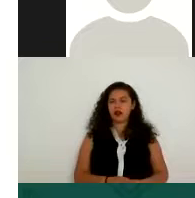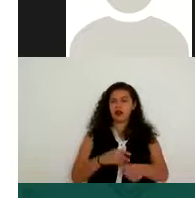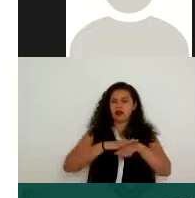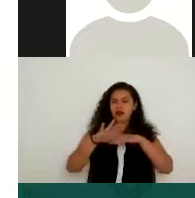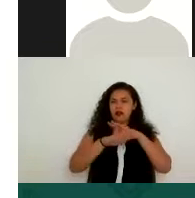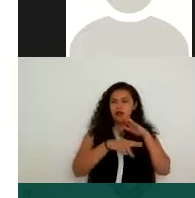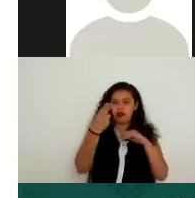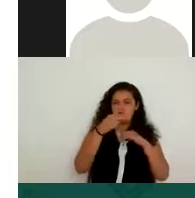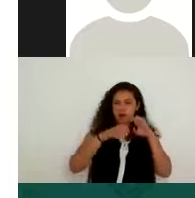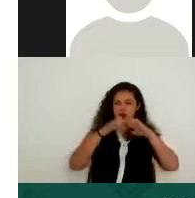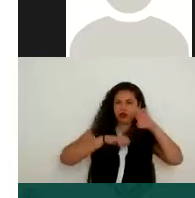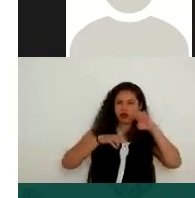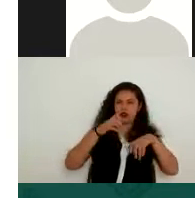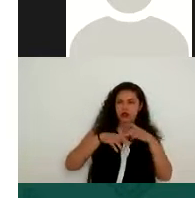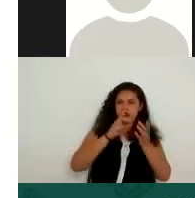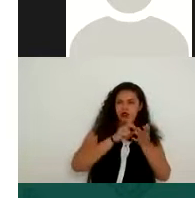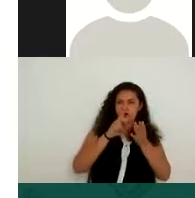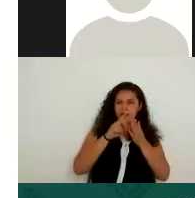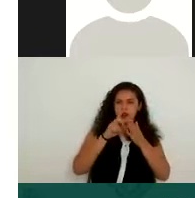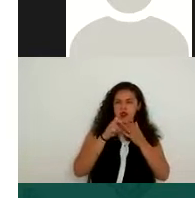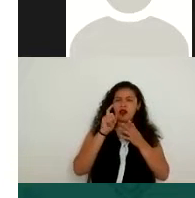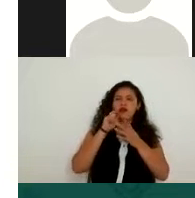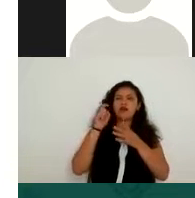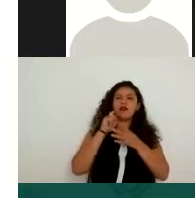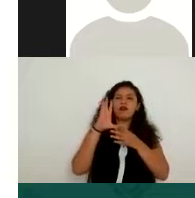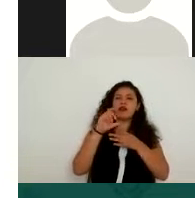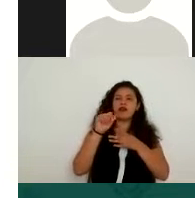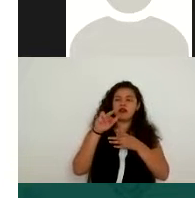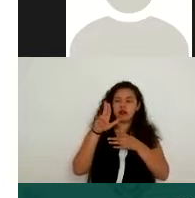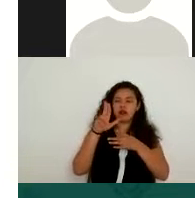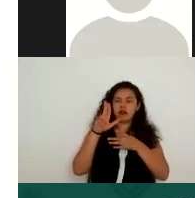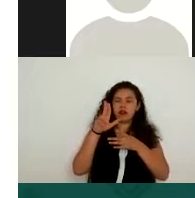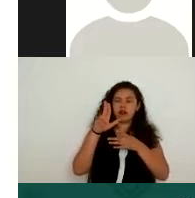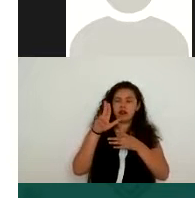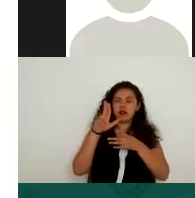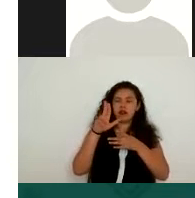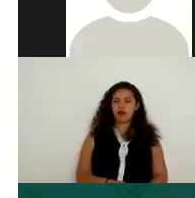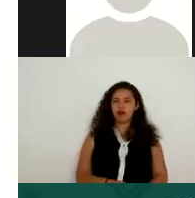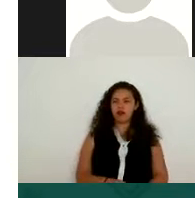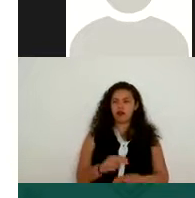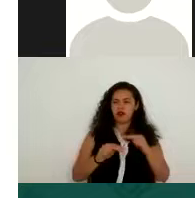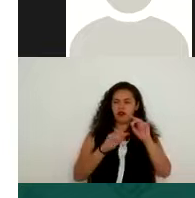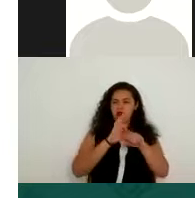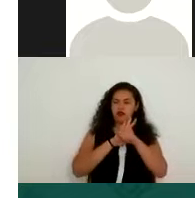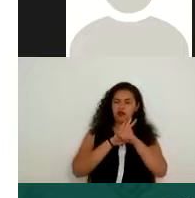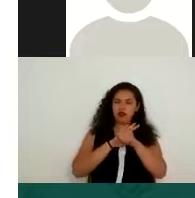su RPC, su CUR, estos ya tienen en cuanto a los niveles de protección un nivel menor.